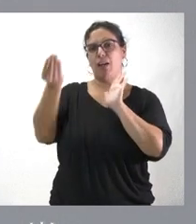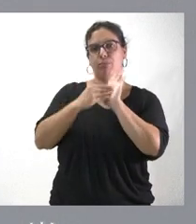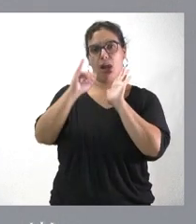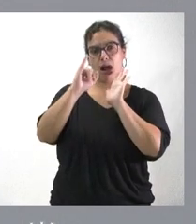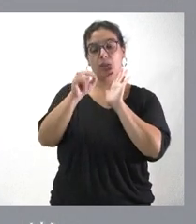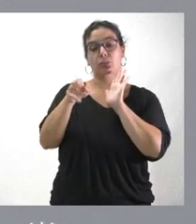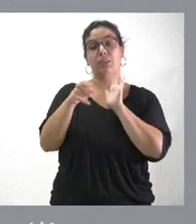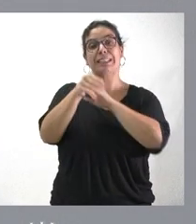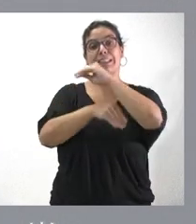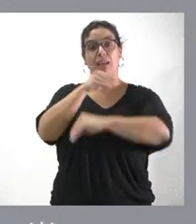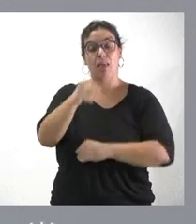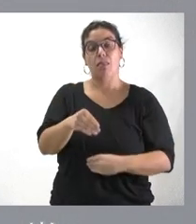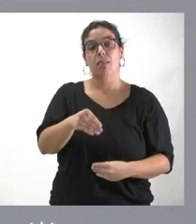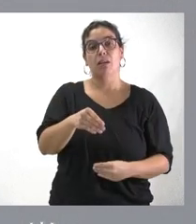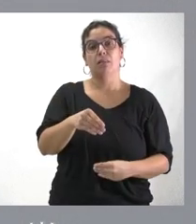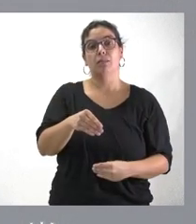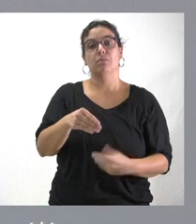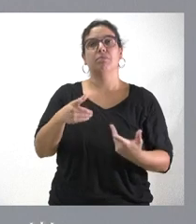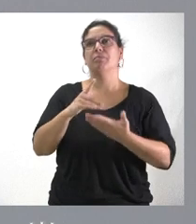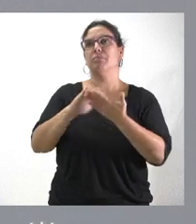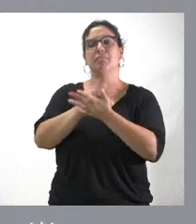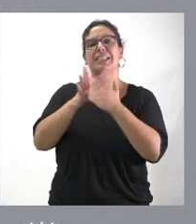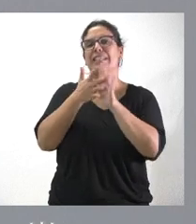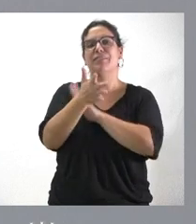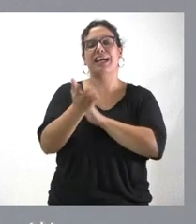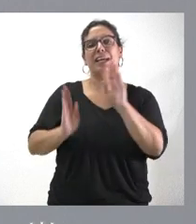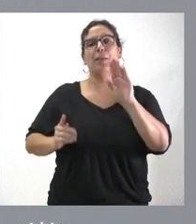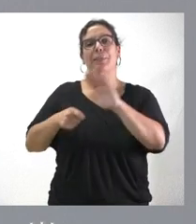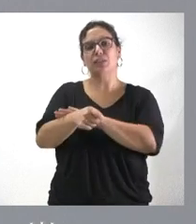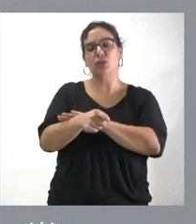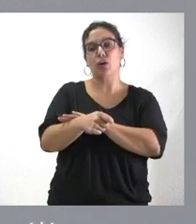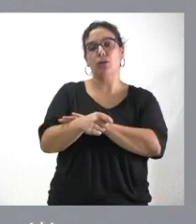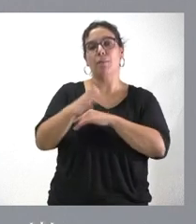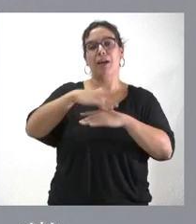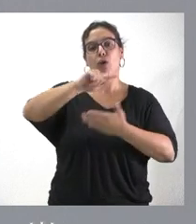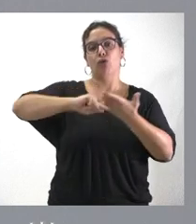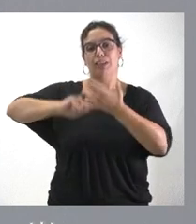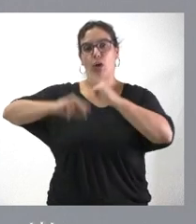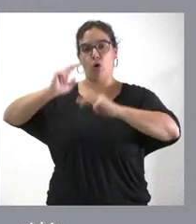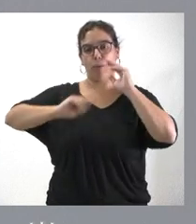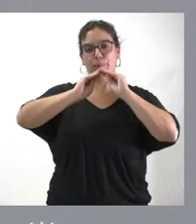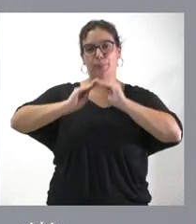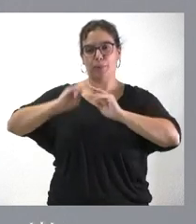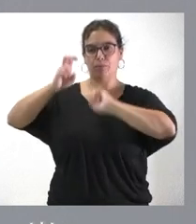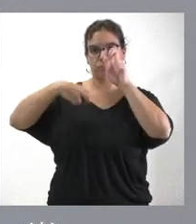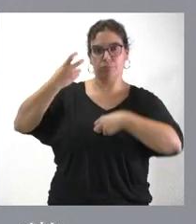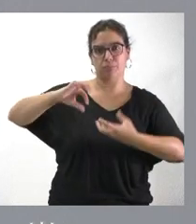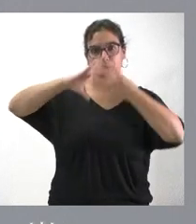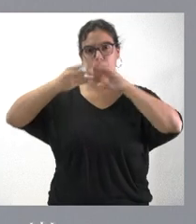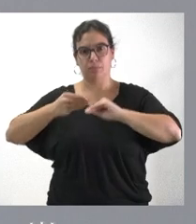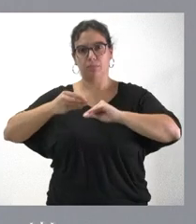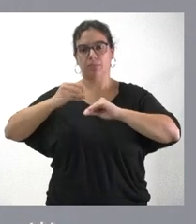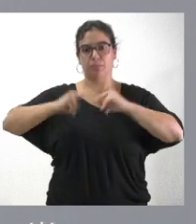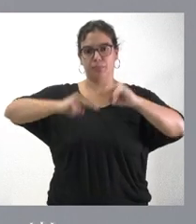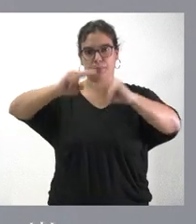actuación. Estamos hablando de una inversión para contratar obras de reparación y adecuación y urbanización de